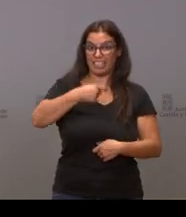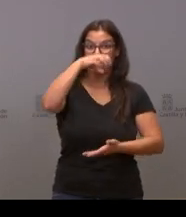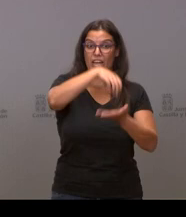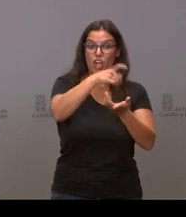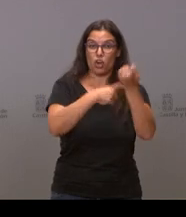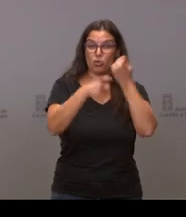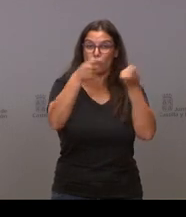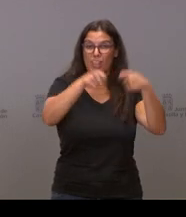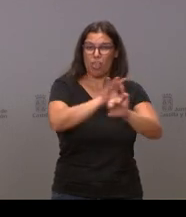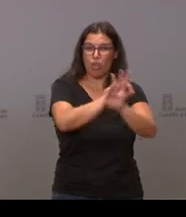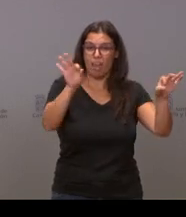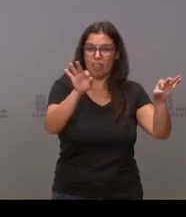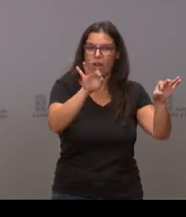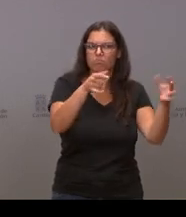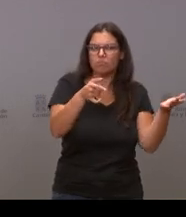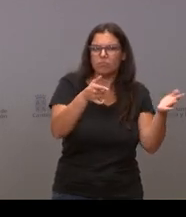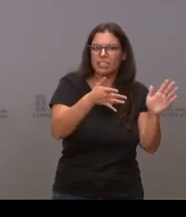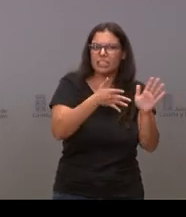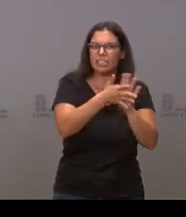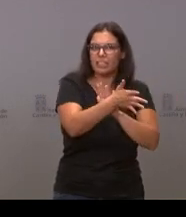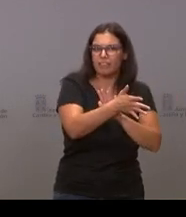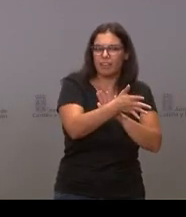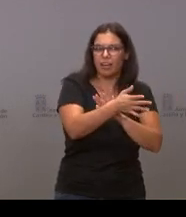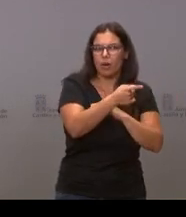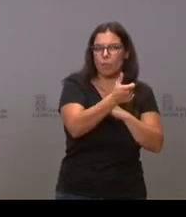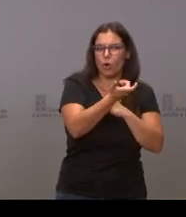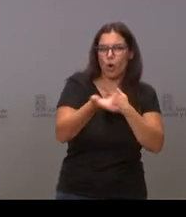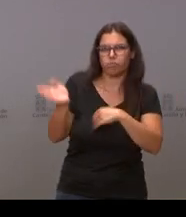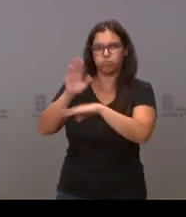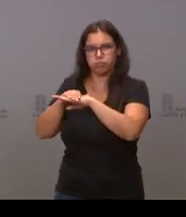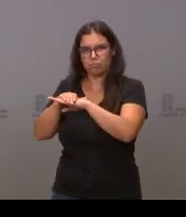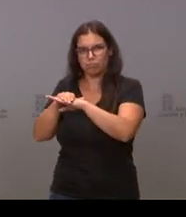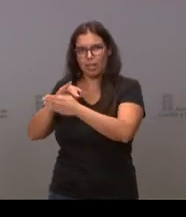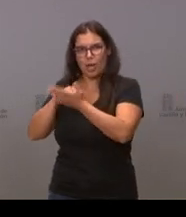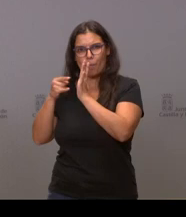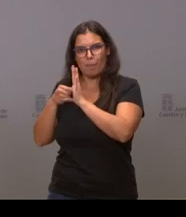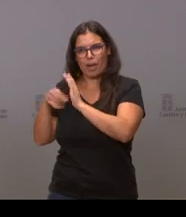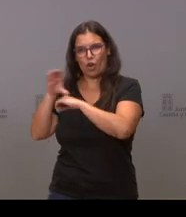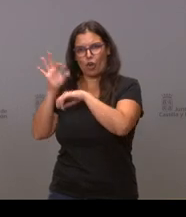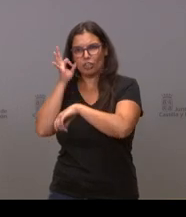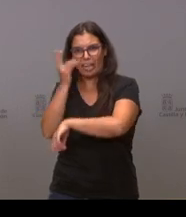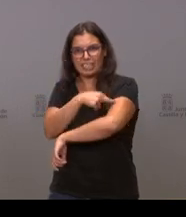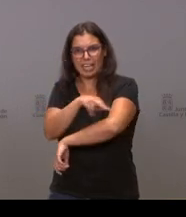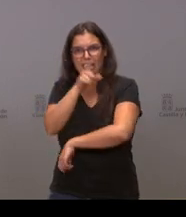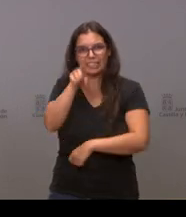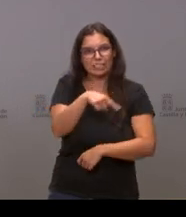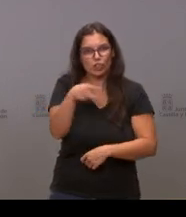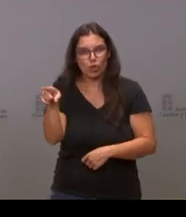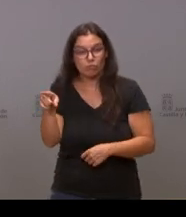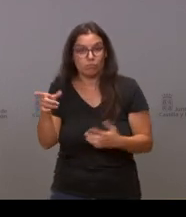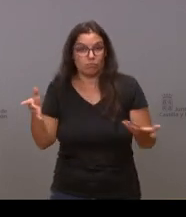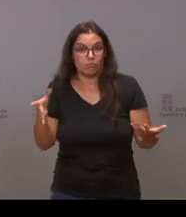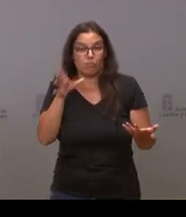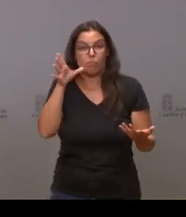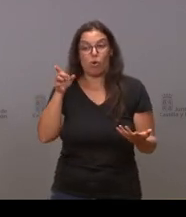consultorio, está enmendando, al menos en parte, los planes de Verónica Casado. O si con esas reuniones con